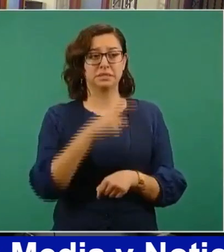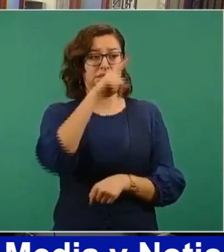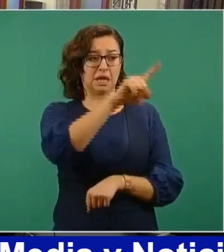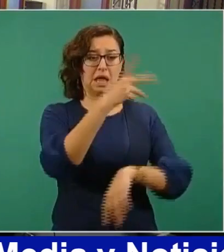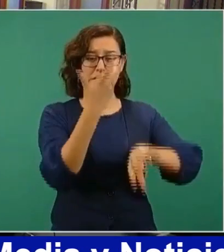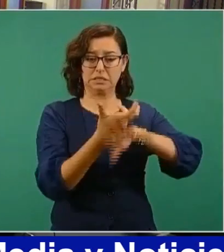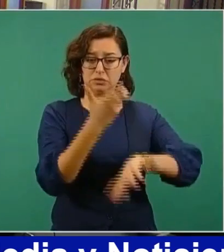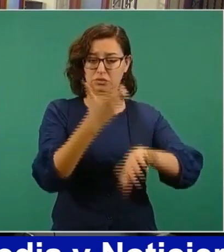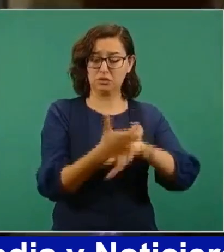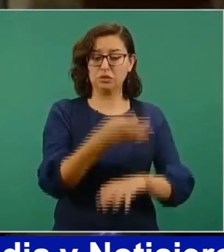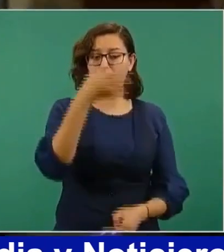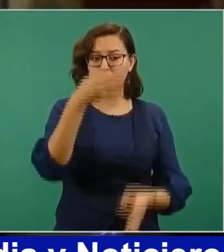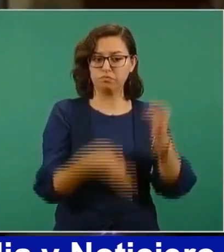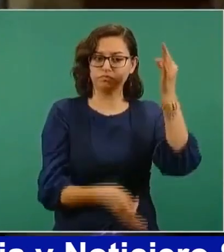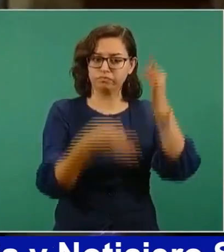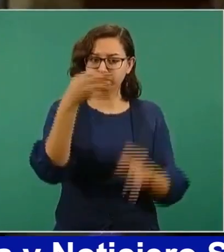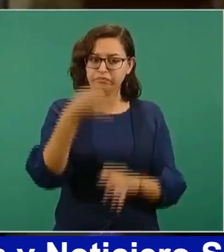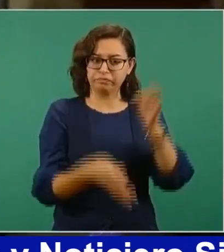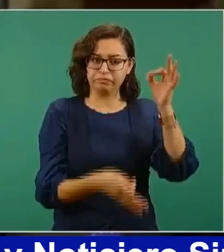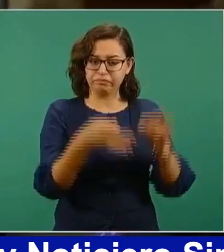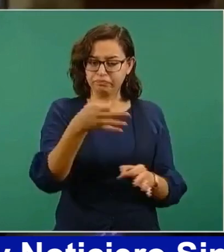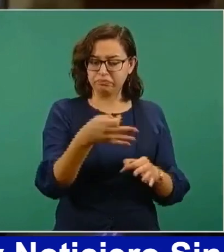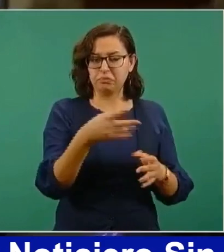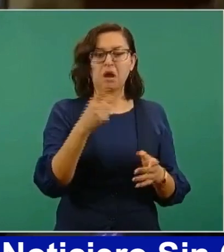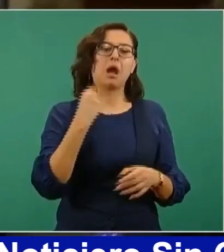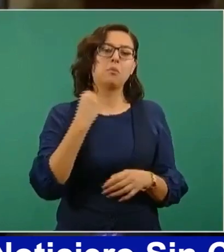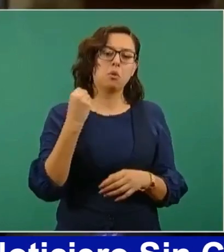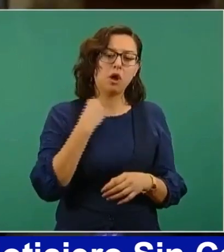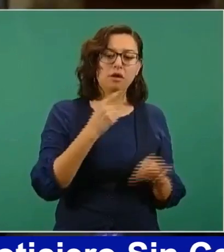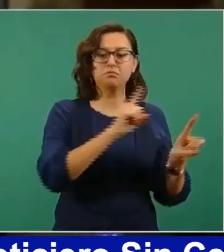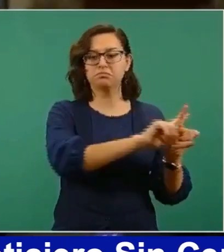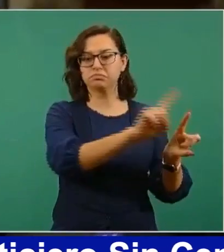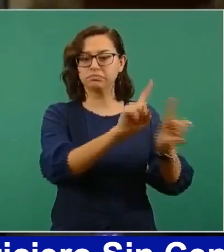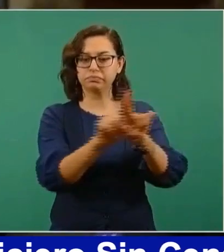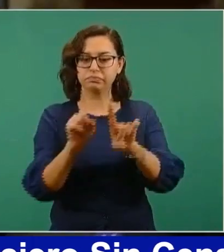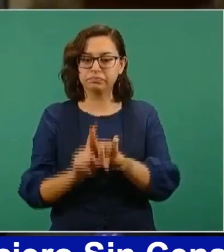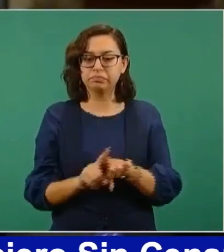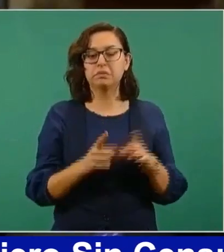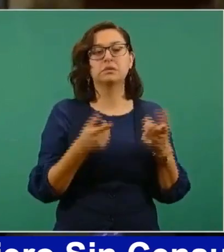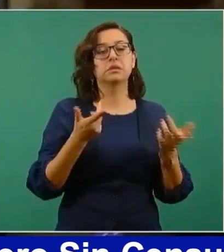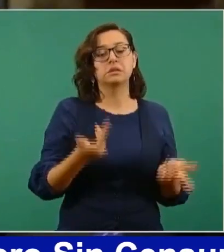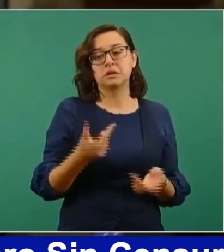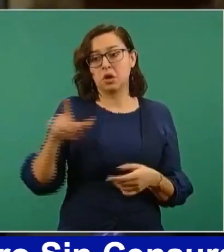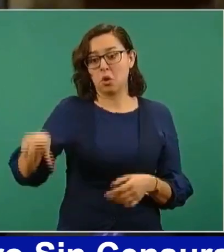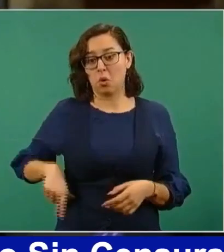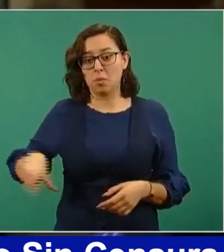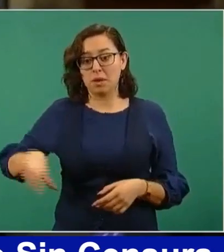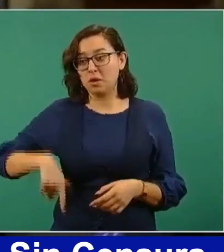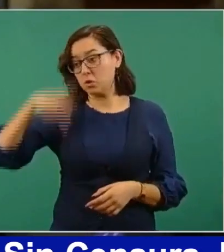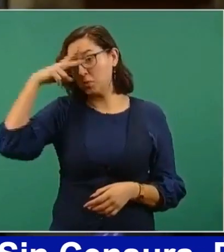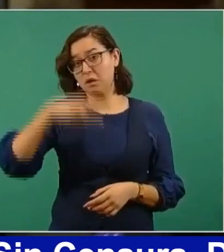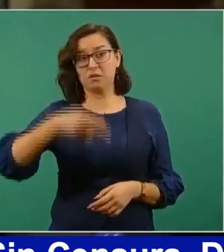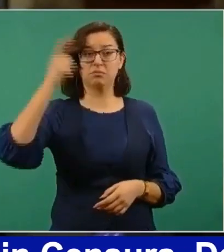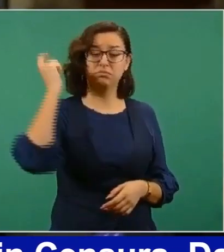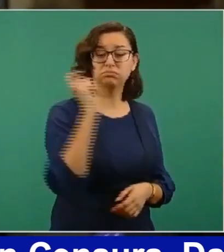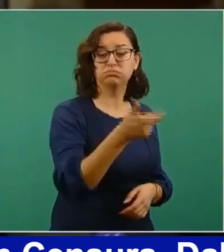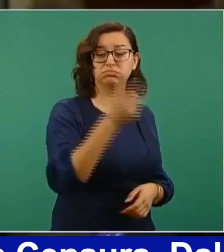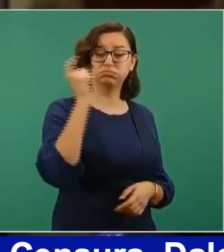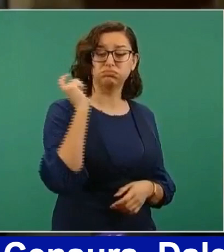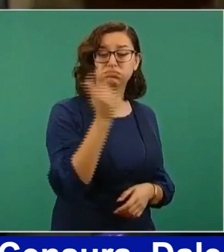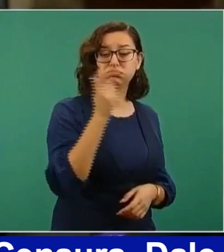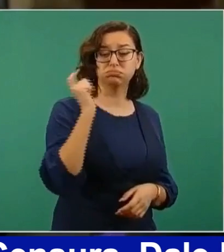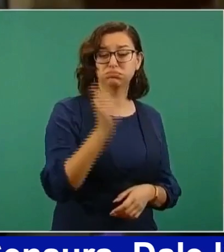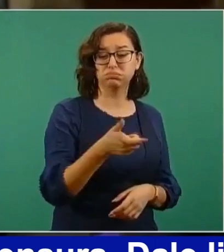despachos que le cobran una fortuna en la cuestión de dinero. ¿No habría la forma de que el gobierno de usted tomara esta parte de los